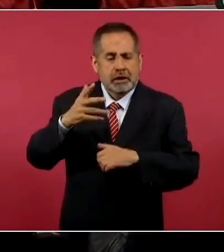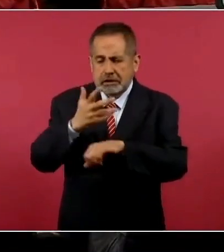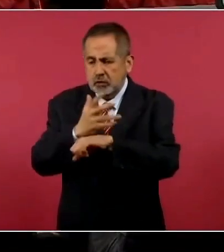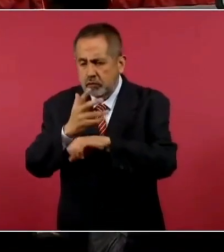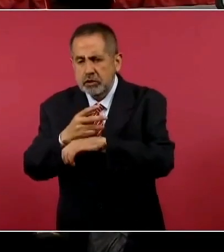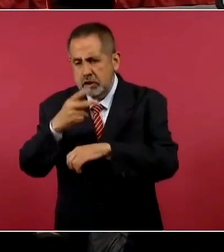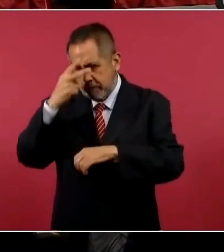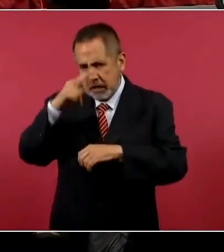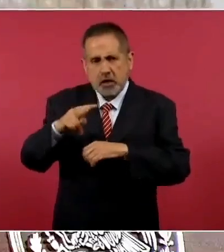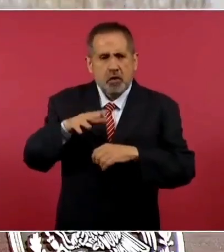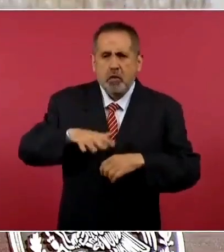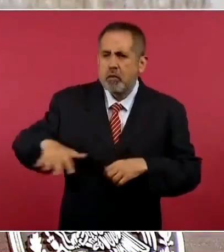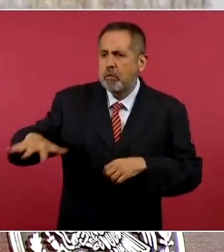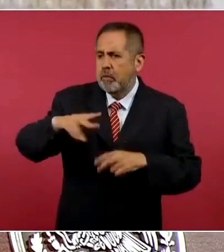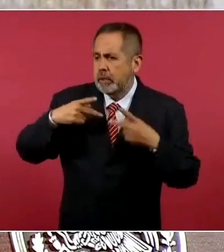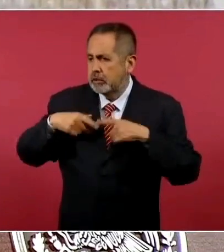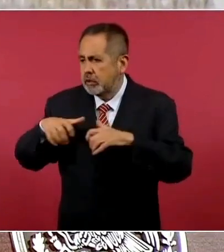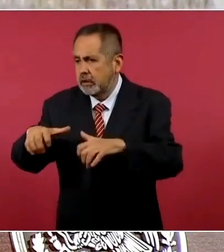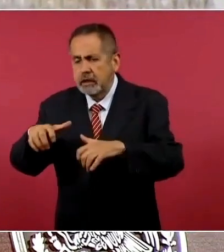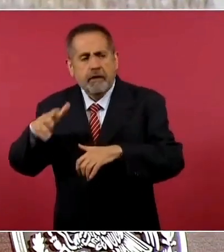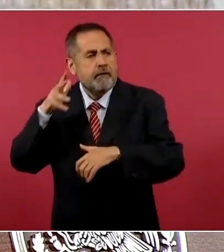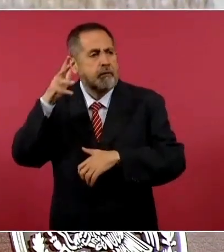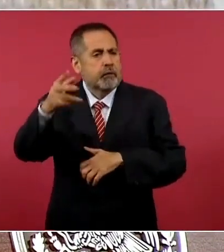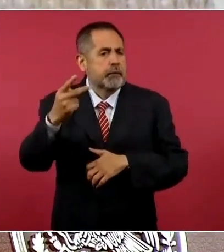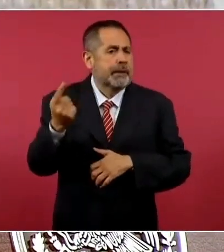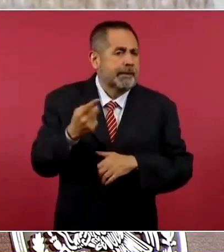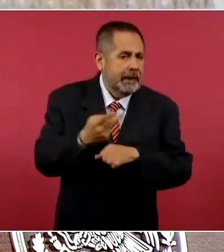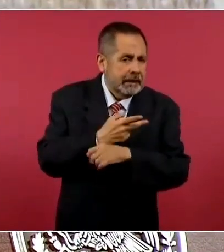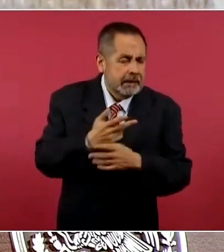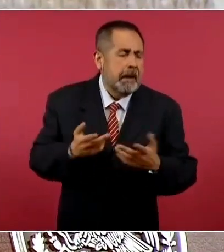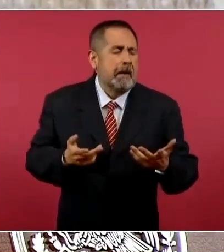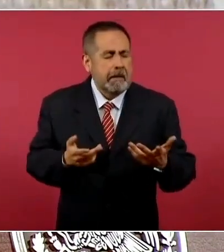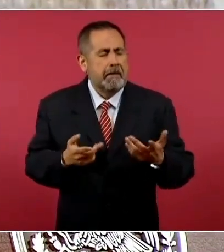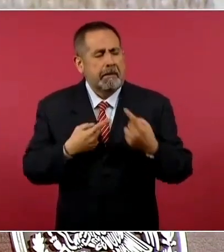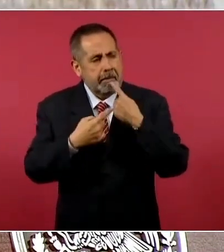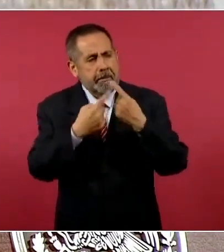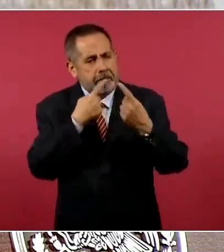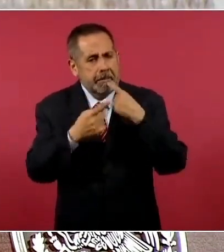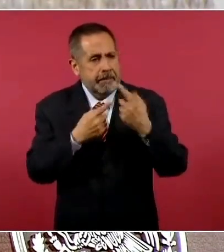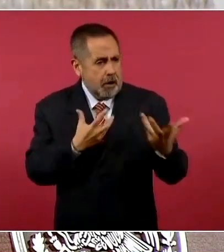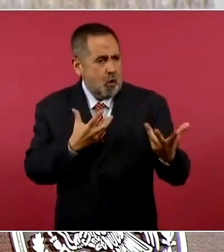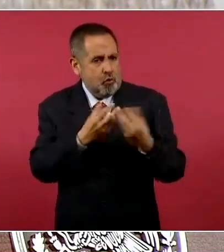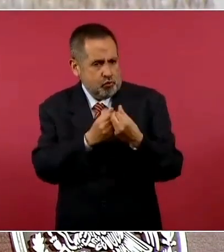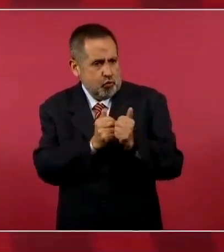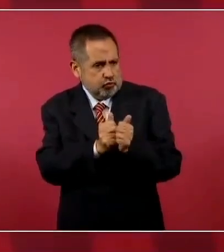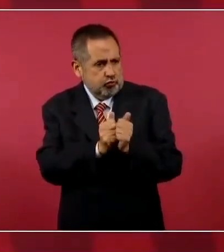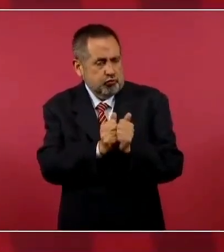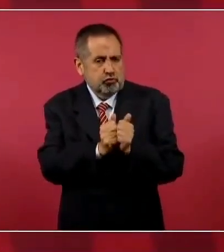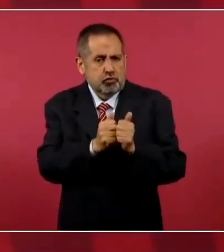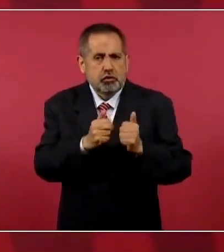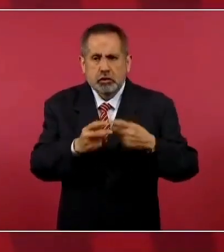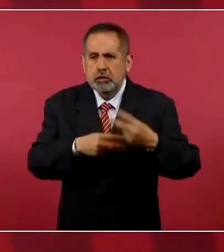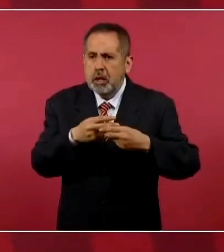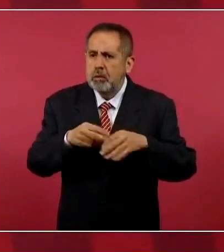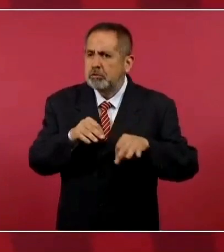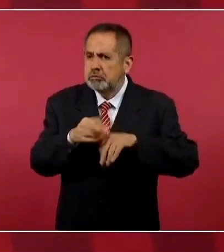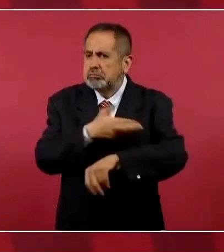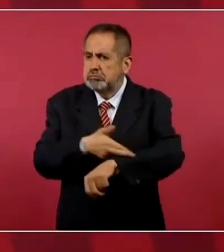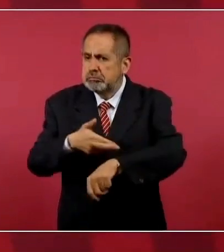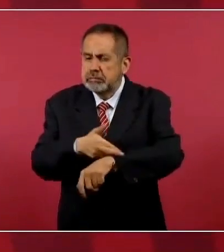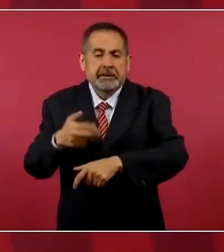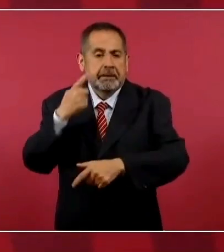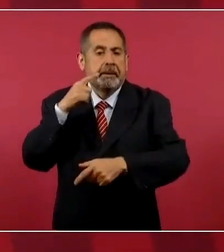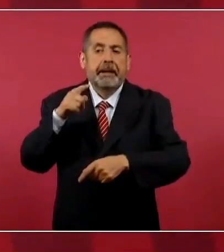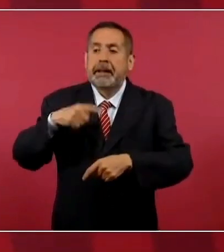directamente nuestros calles en las todo lo que se hace. hacer juntos para